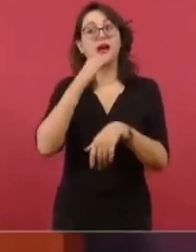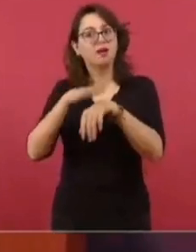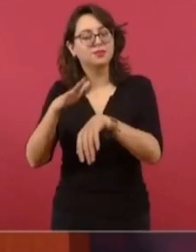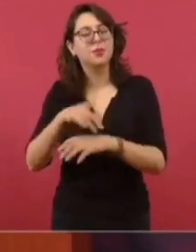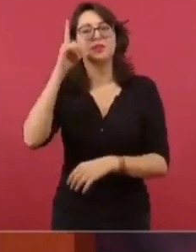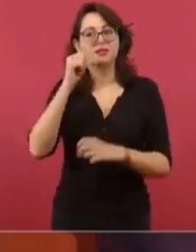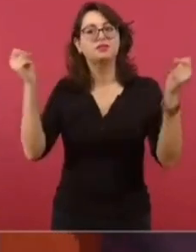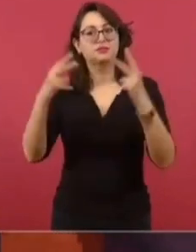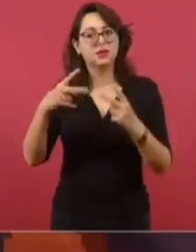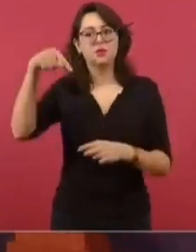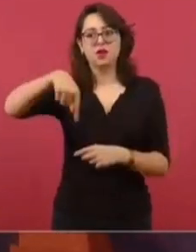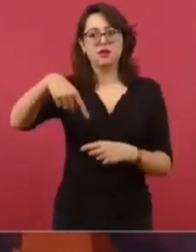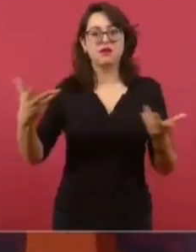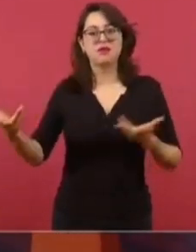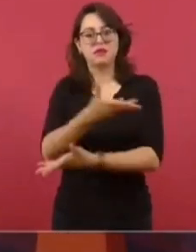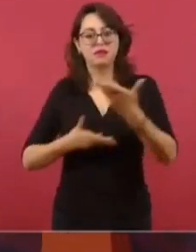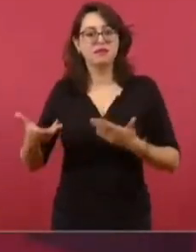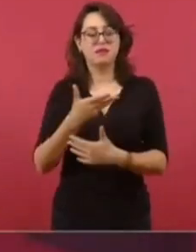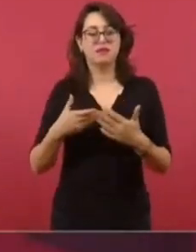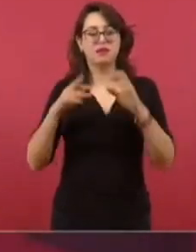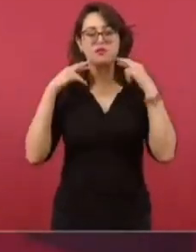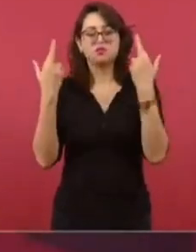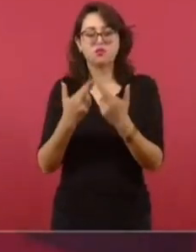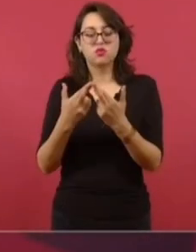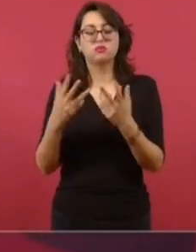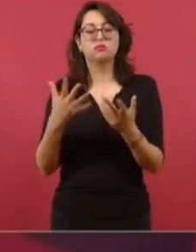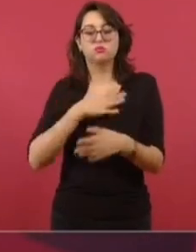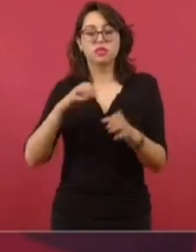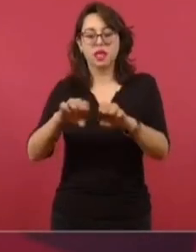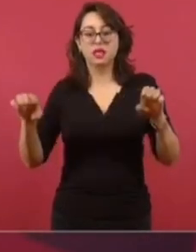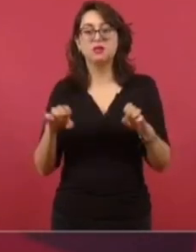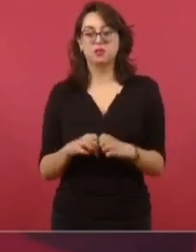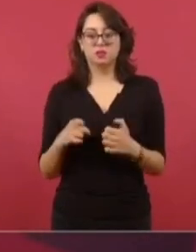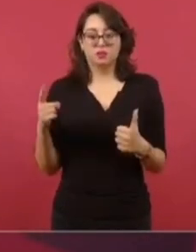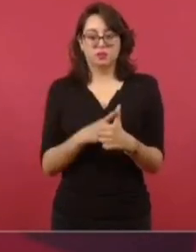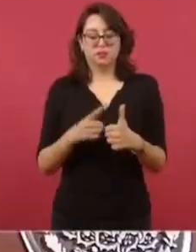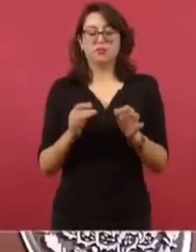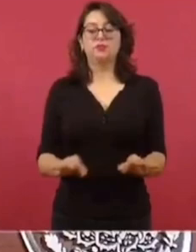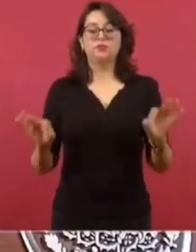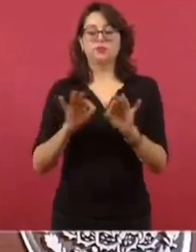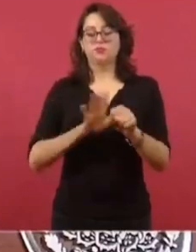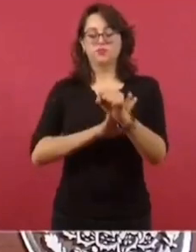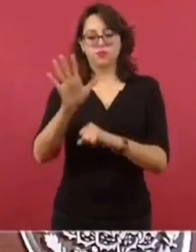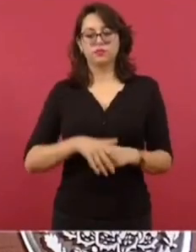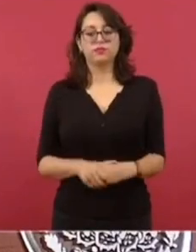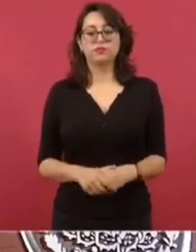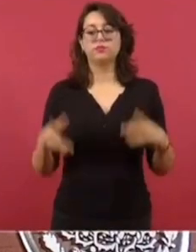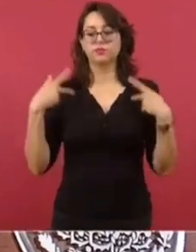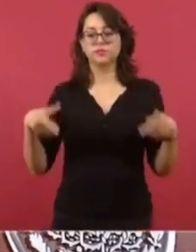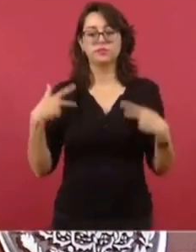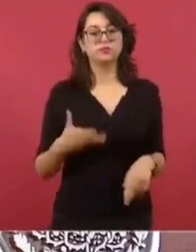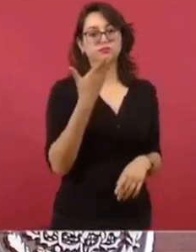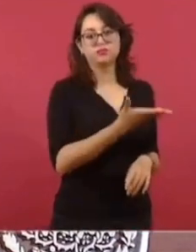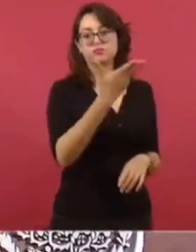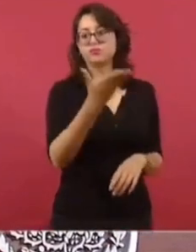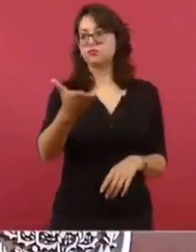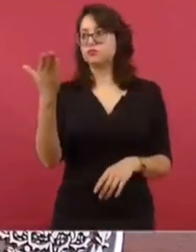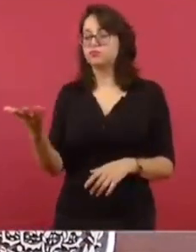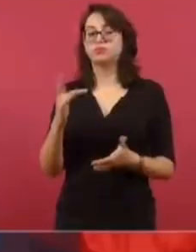no se entere. Y lo que voy a hacer es agradecerles mucho por todo lo que están haciendo.